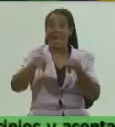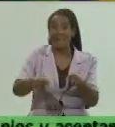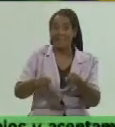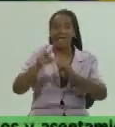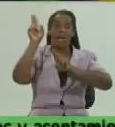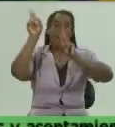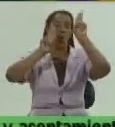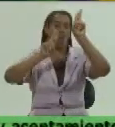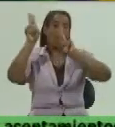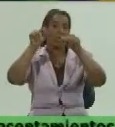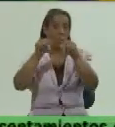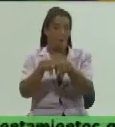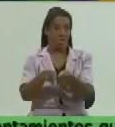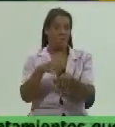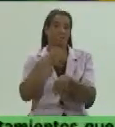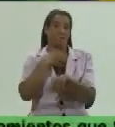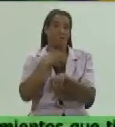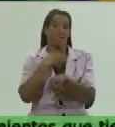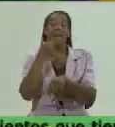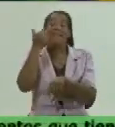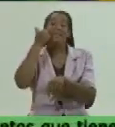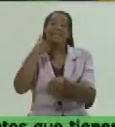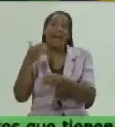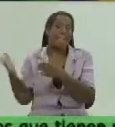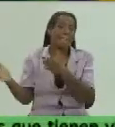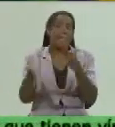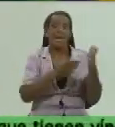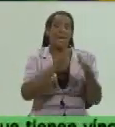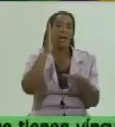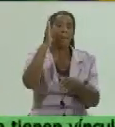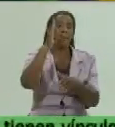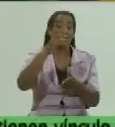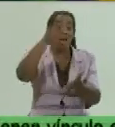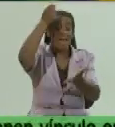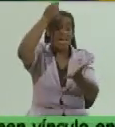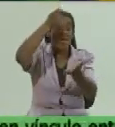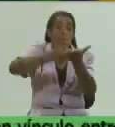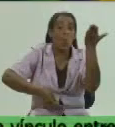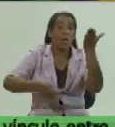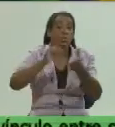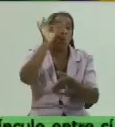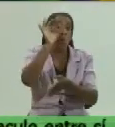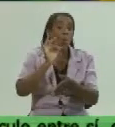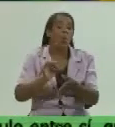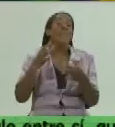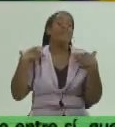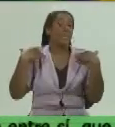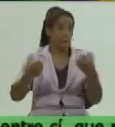tuvimos allí también está respetar el impuesto acordado lo que explicó aquí el director de la ONAR